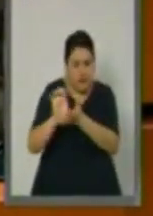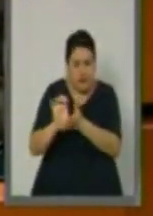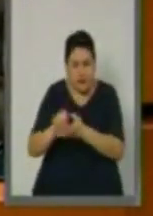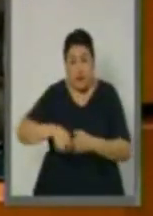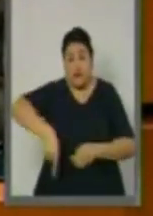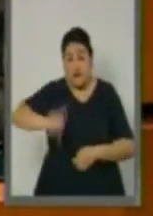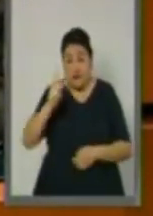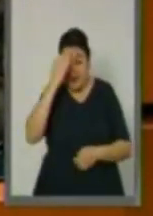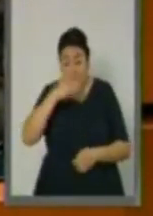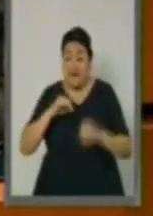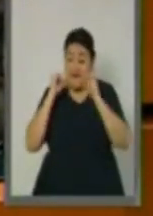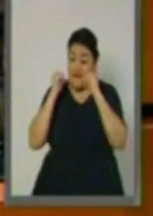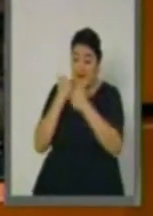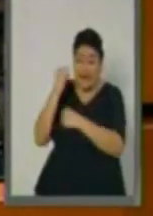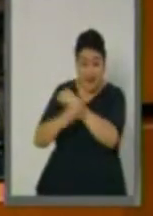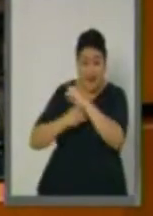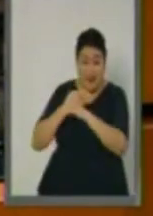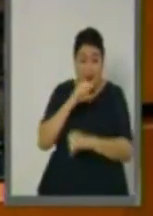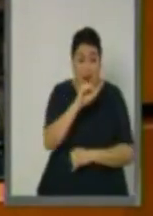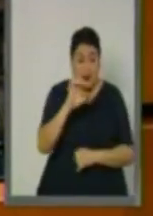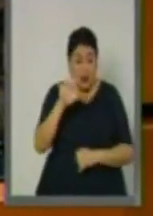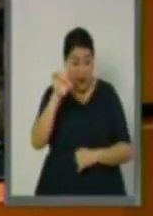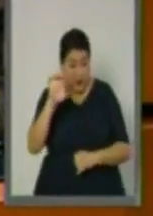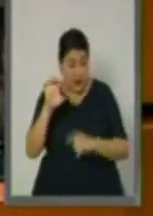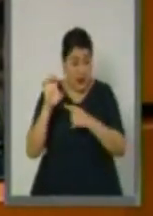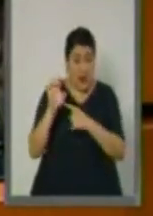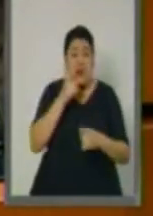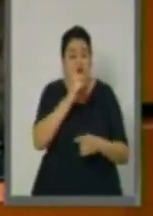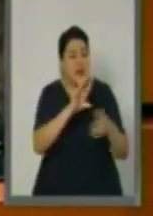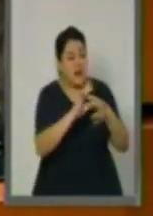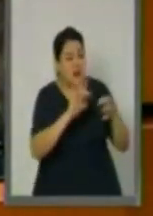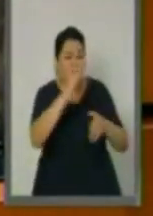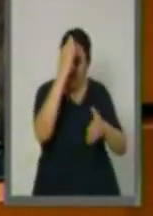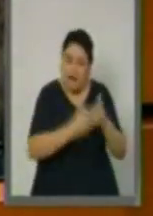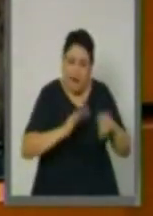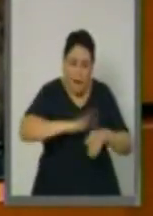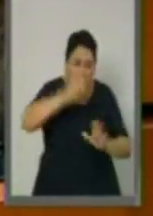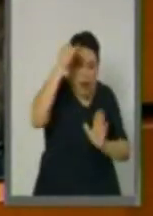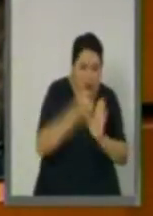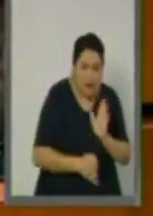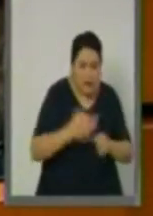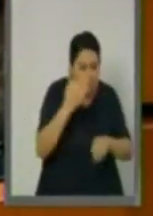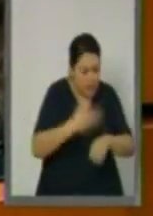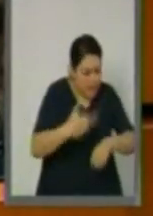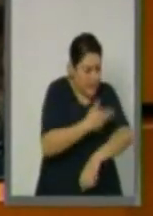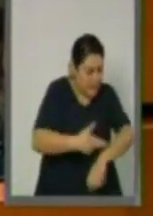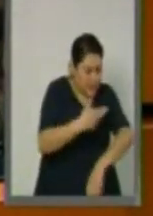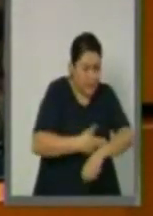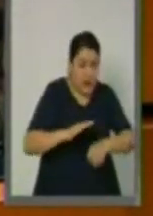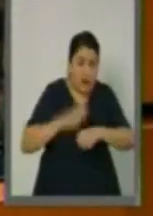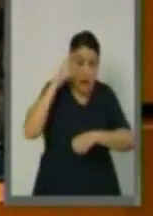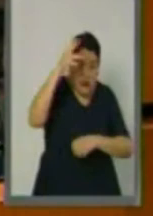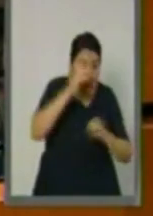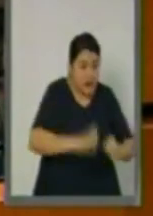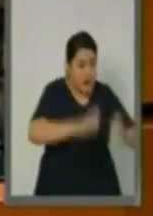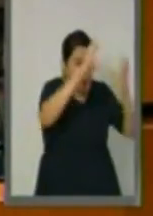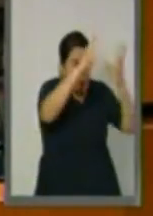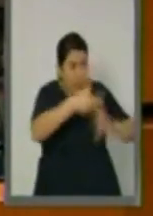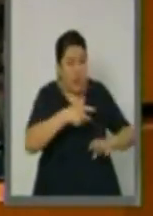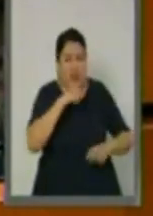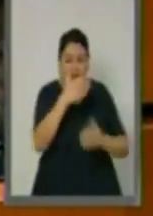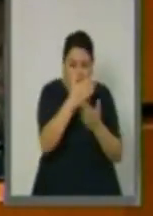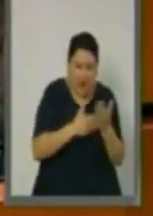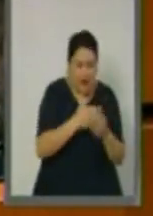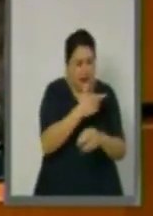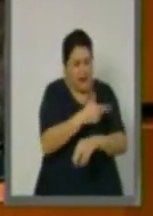manifestó que México debe hacer más para reducir los daños de desastres futuros, así como para colocar a la prevención